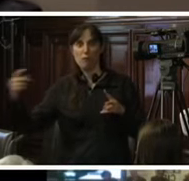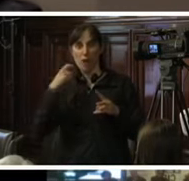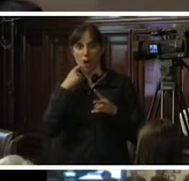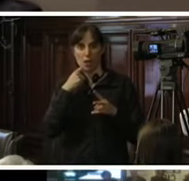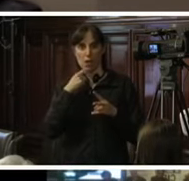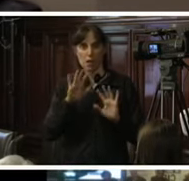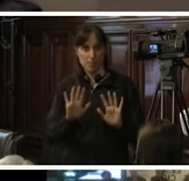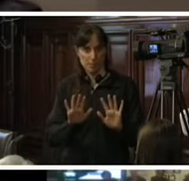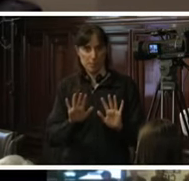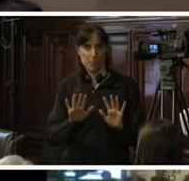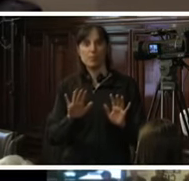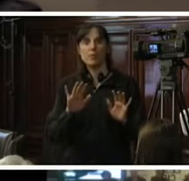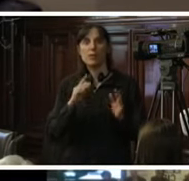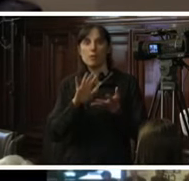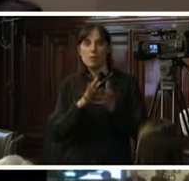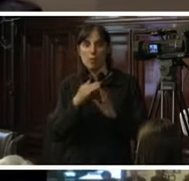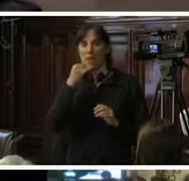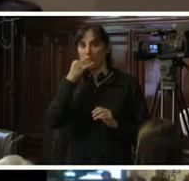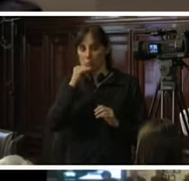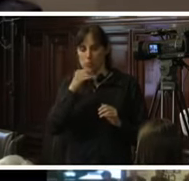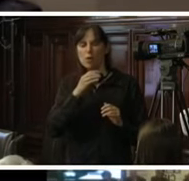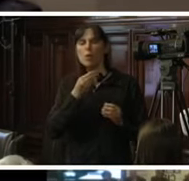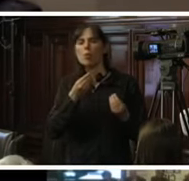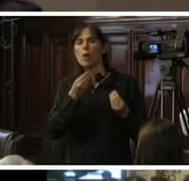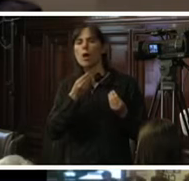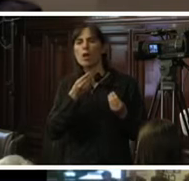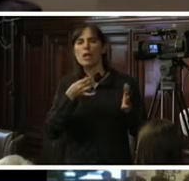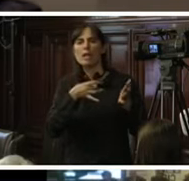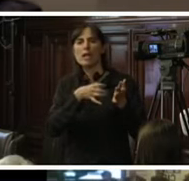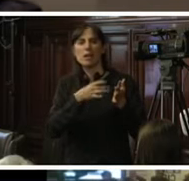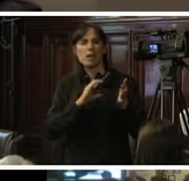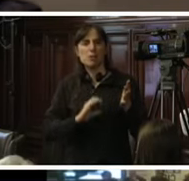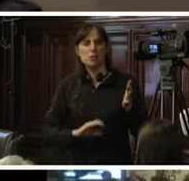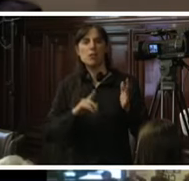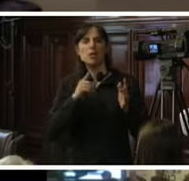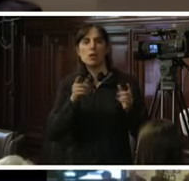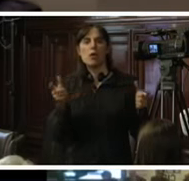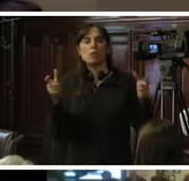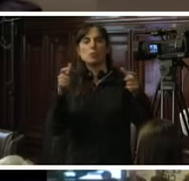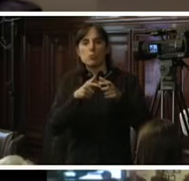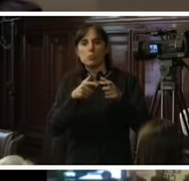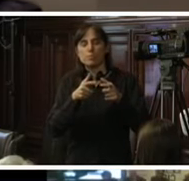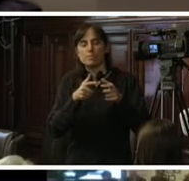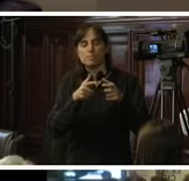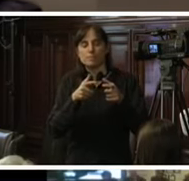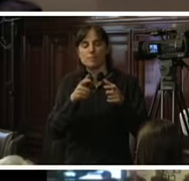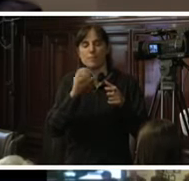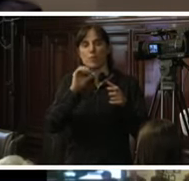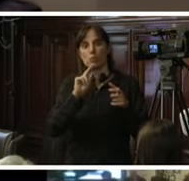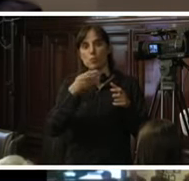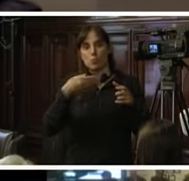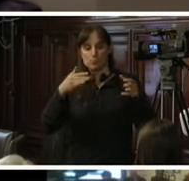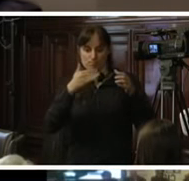La calificación de la denuncia lo hace una subcomisión de acusaciones constitucionales